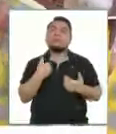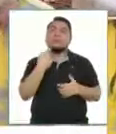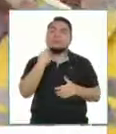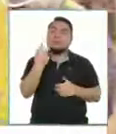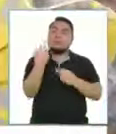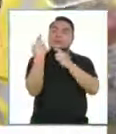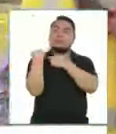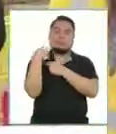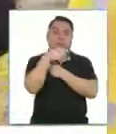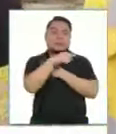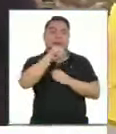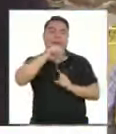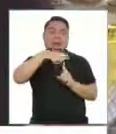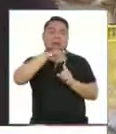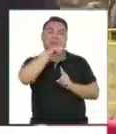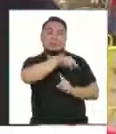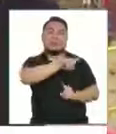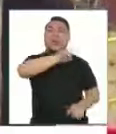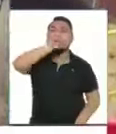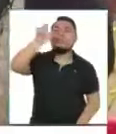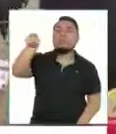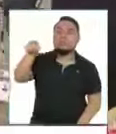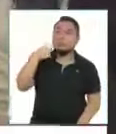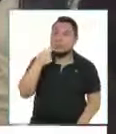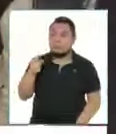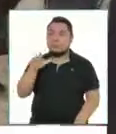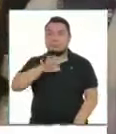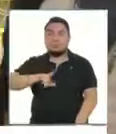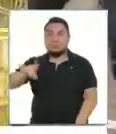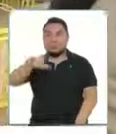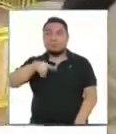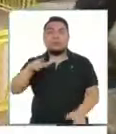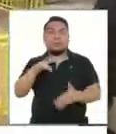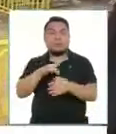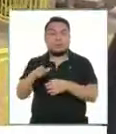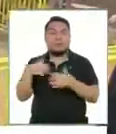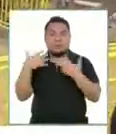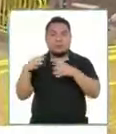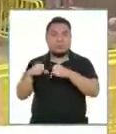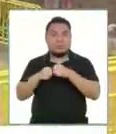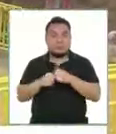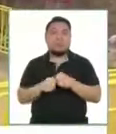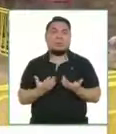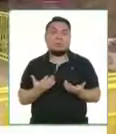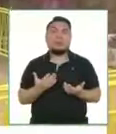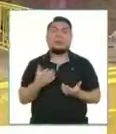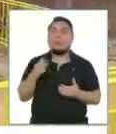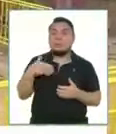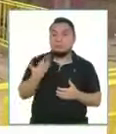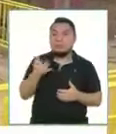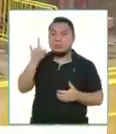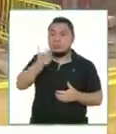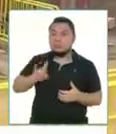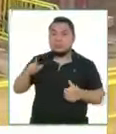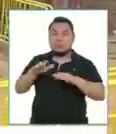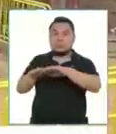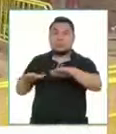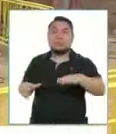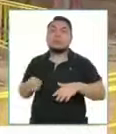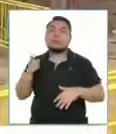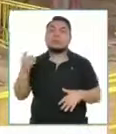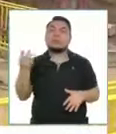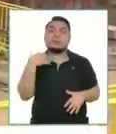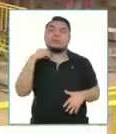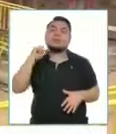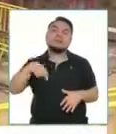Le encargué a la ATO para que haga la consulta, porque obviamente es un tema ya social, no es un tema de disponibilidad. Y ya preveíamos